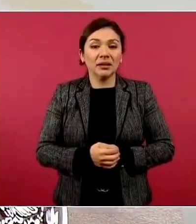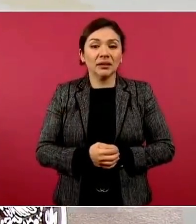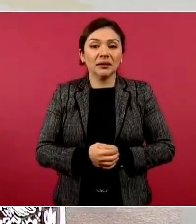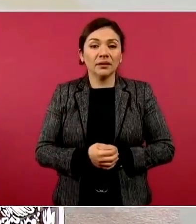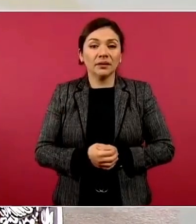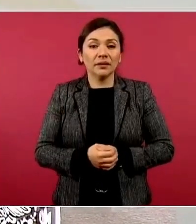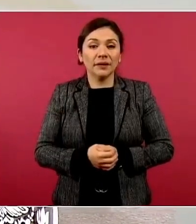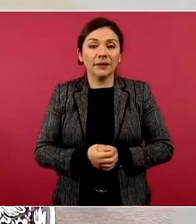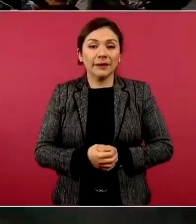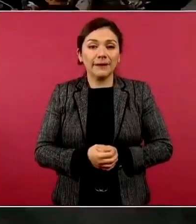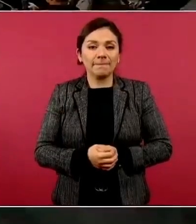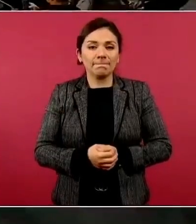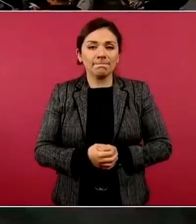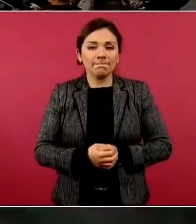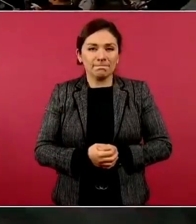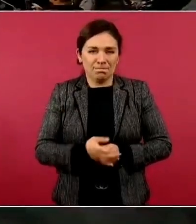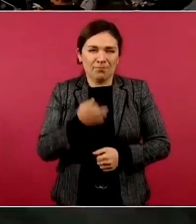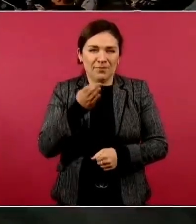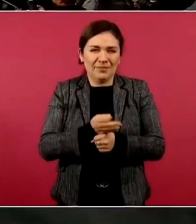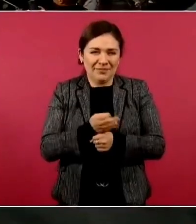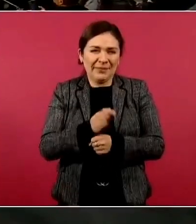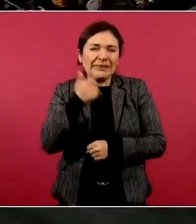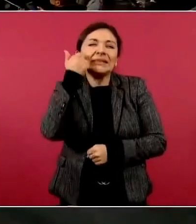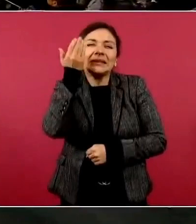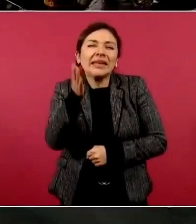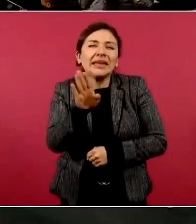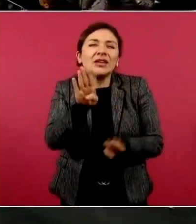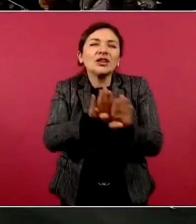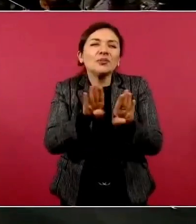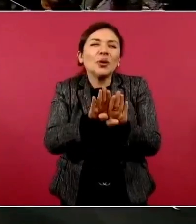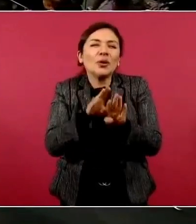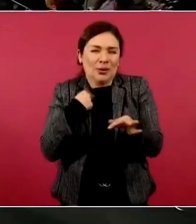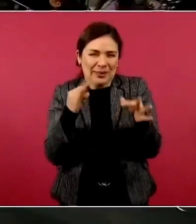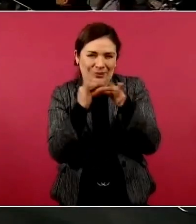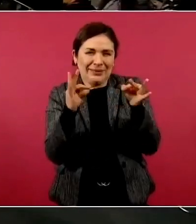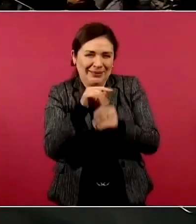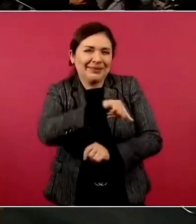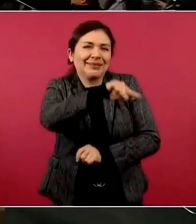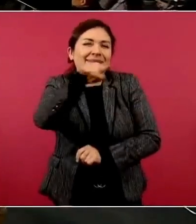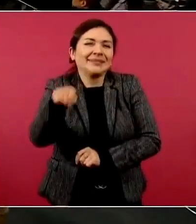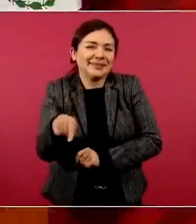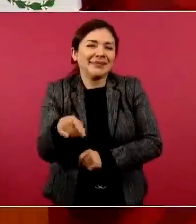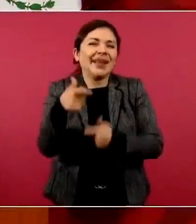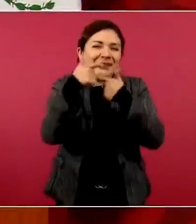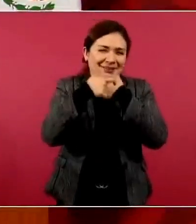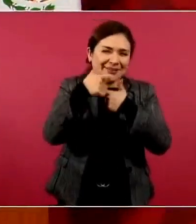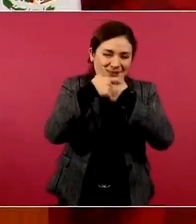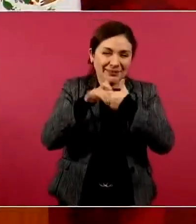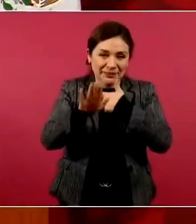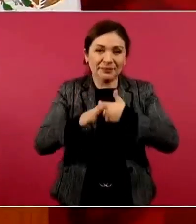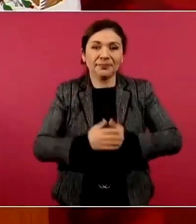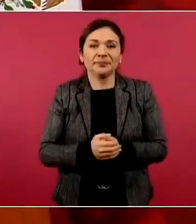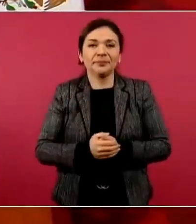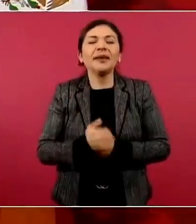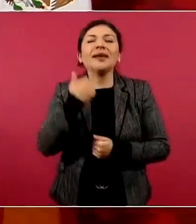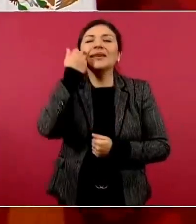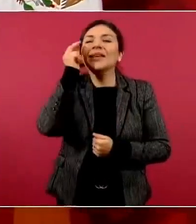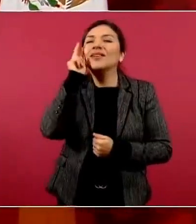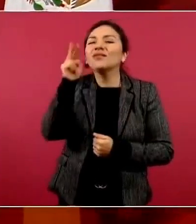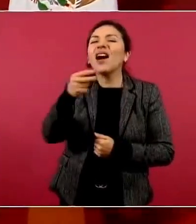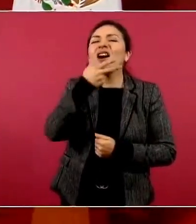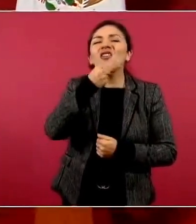Bueno, nos reímos un rato, no pones a Chumel